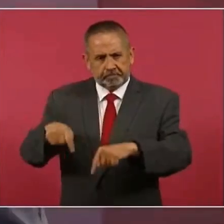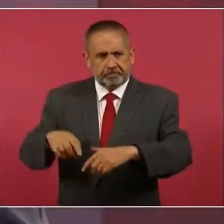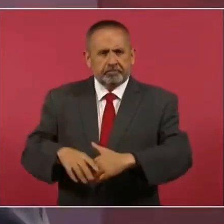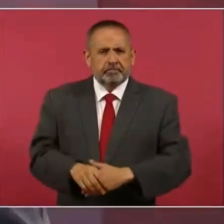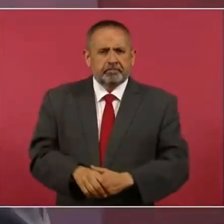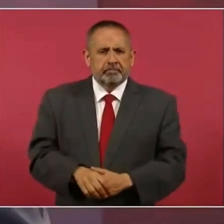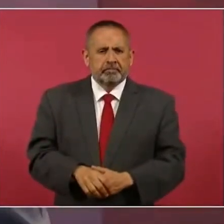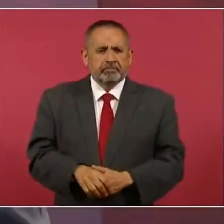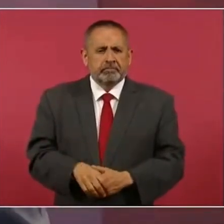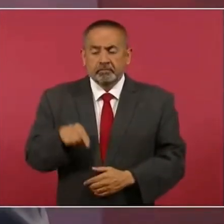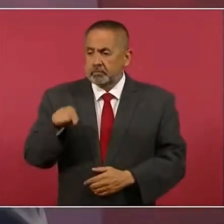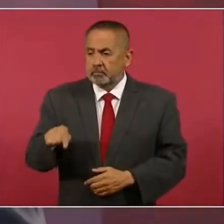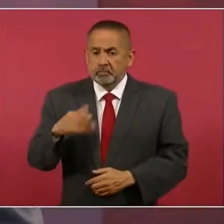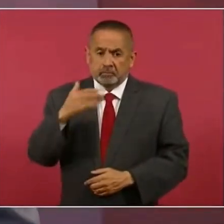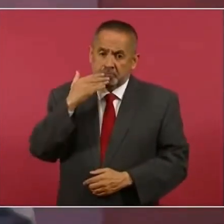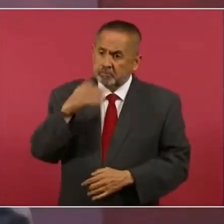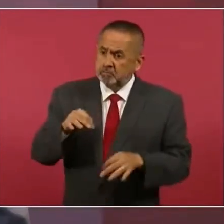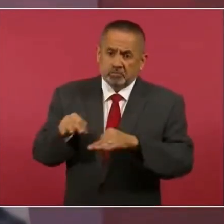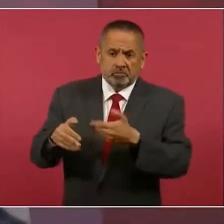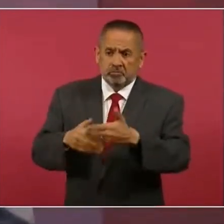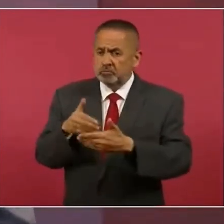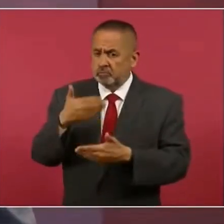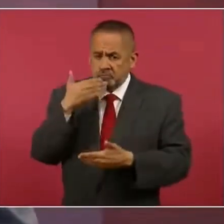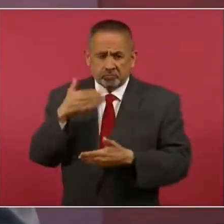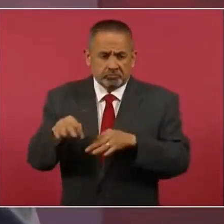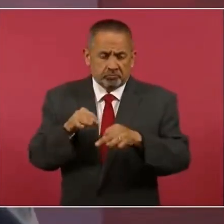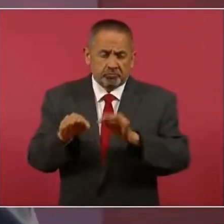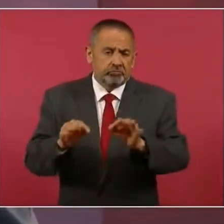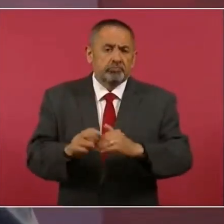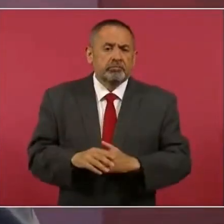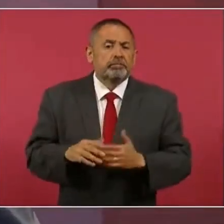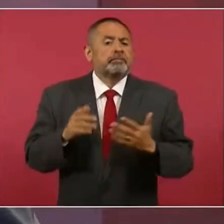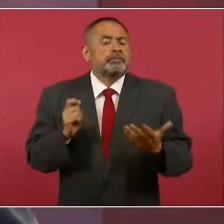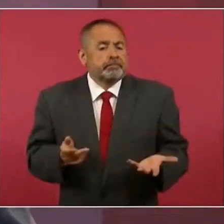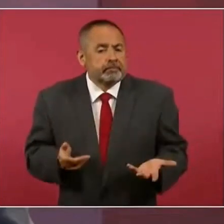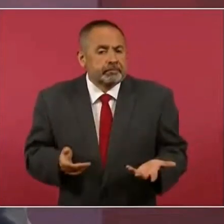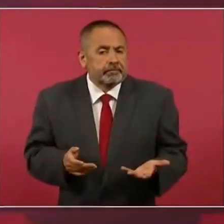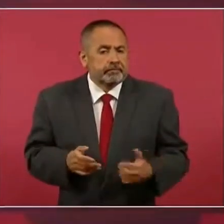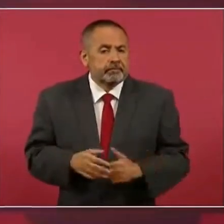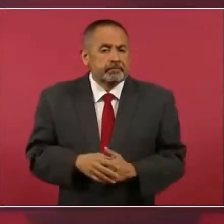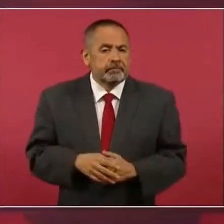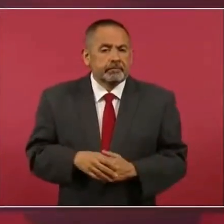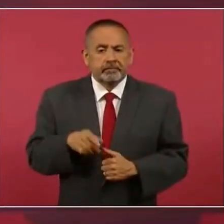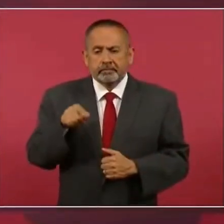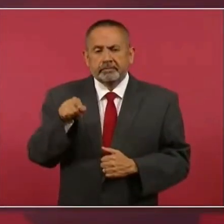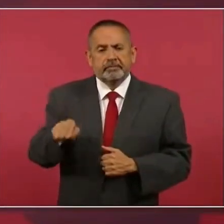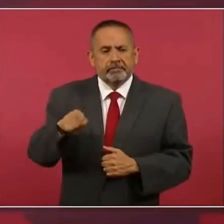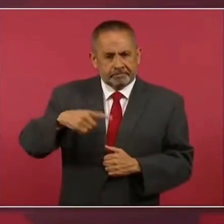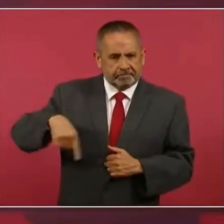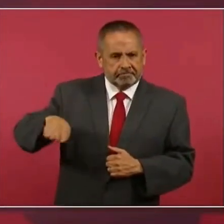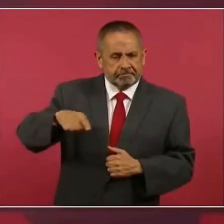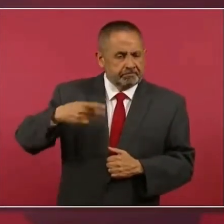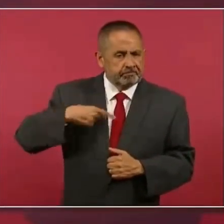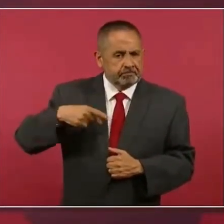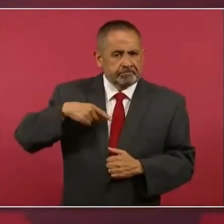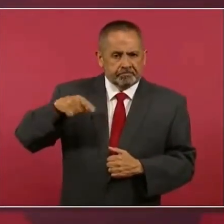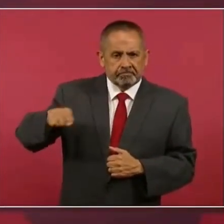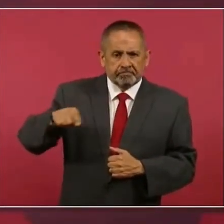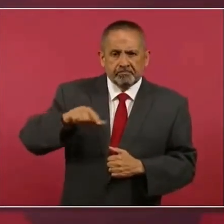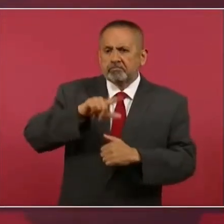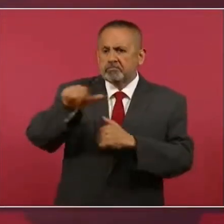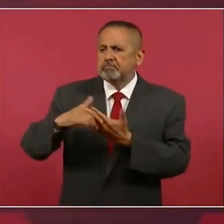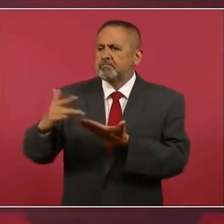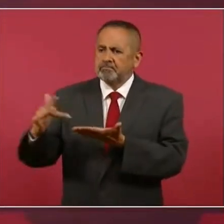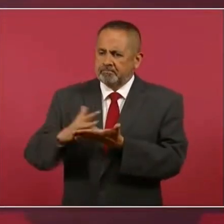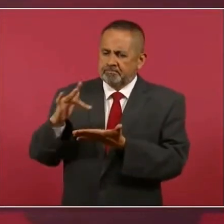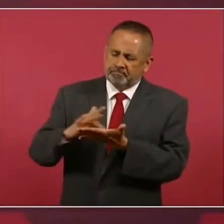Y se hizo muy buen trabajo. Bueno, también es así que la gente después me